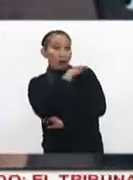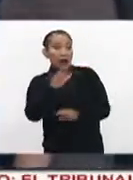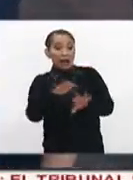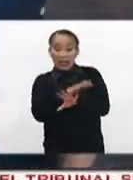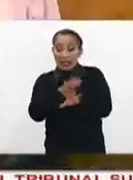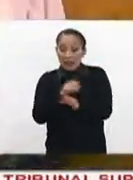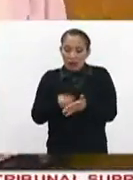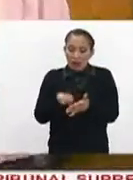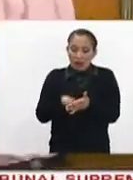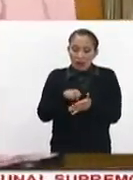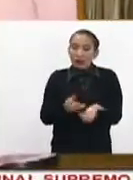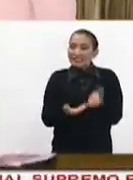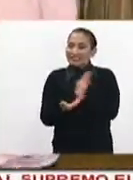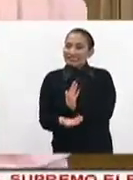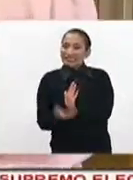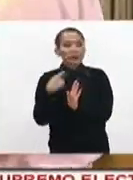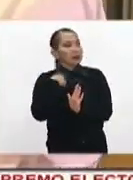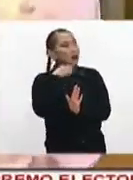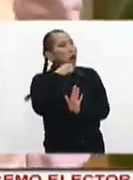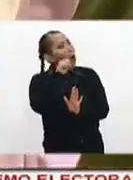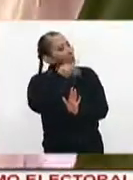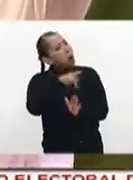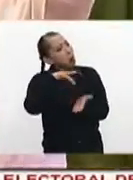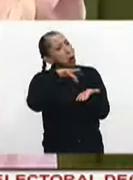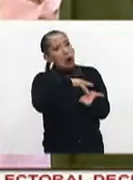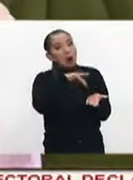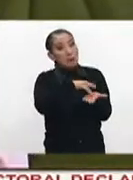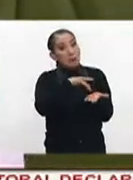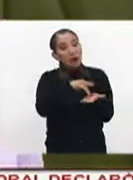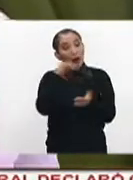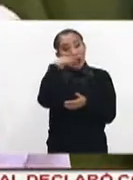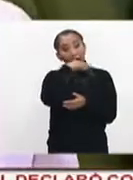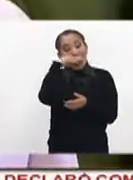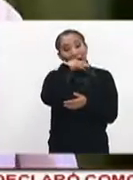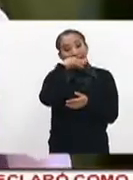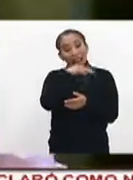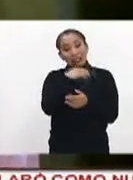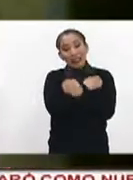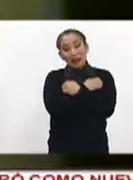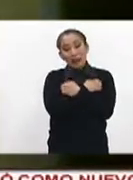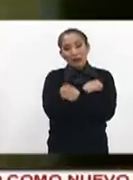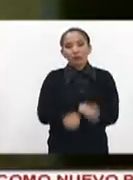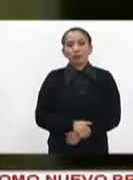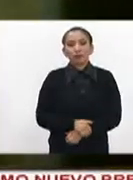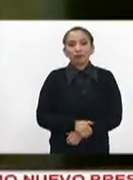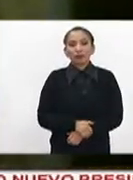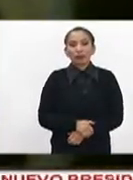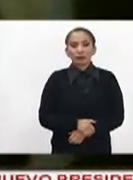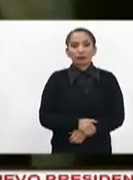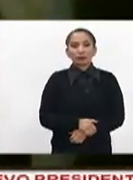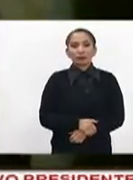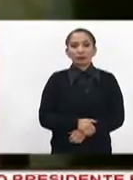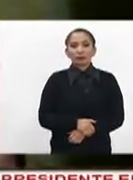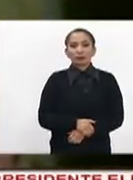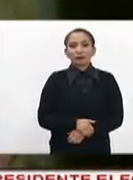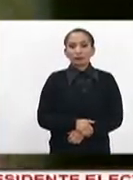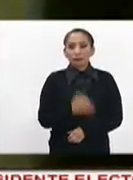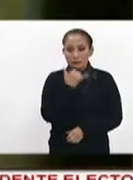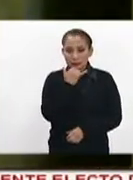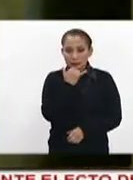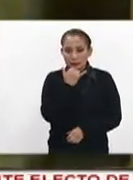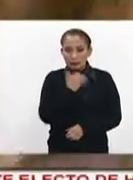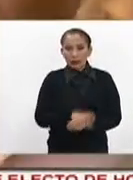dispuesto él a transar de alguna manera con, por ejemplo, la gratuidad electoral en la educación. Muy bien, Julio, pues... Sí,